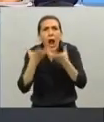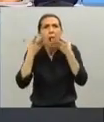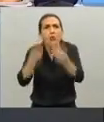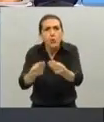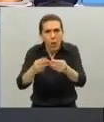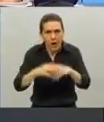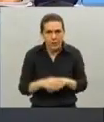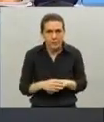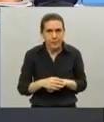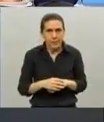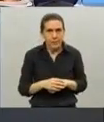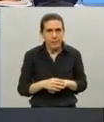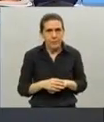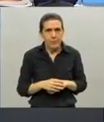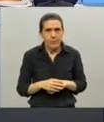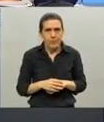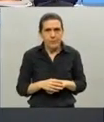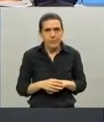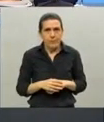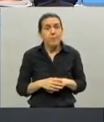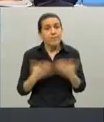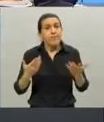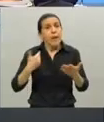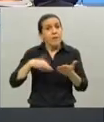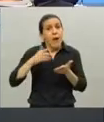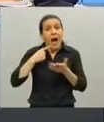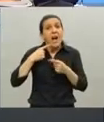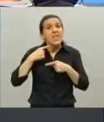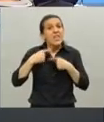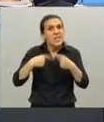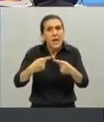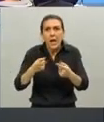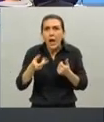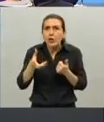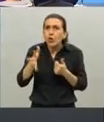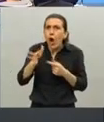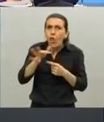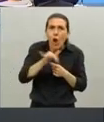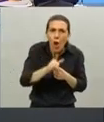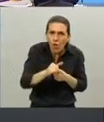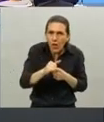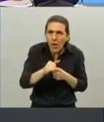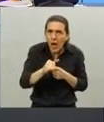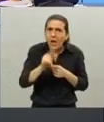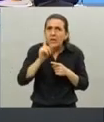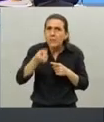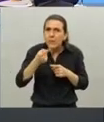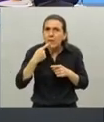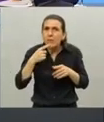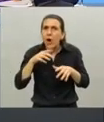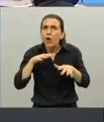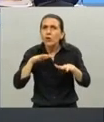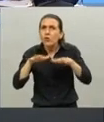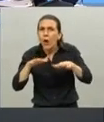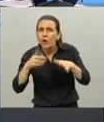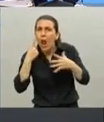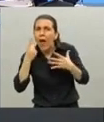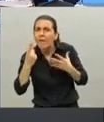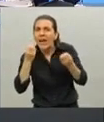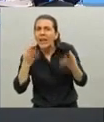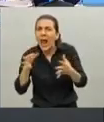Vamos a seguir con el monitoreo diario de la situación epidemiológica.